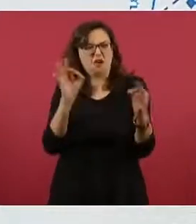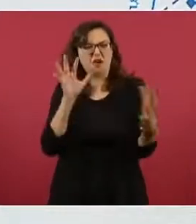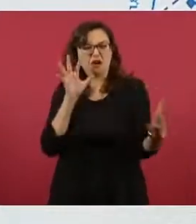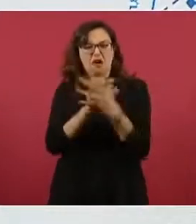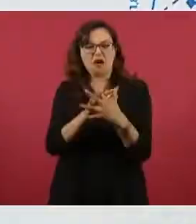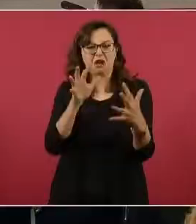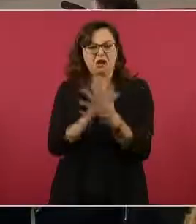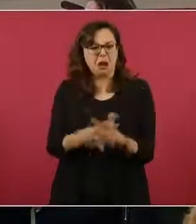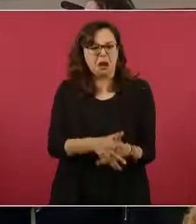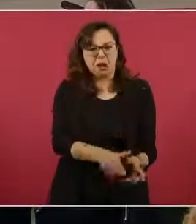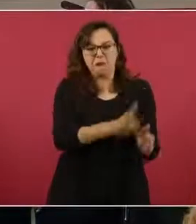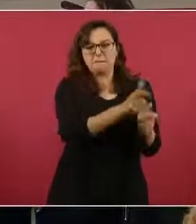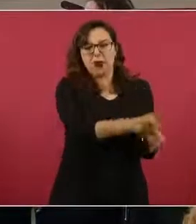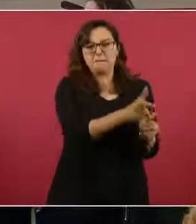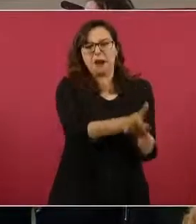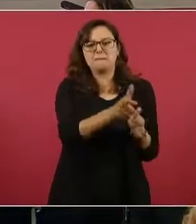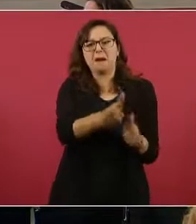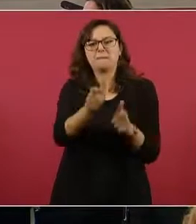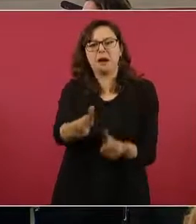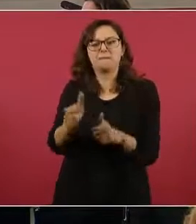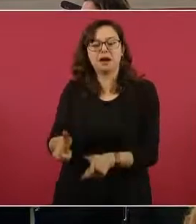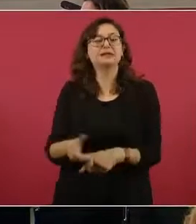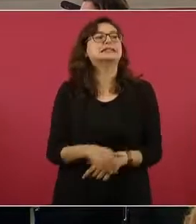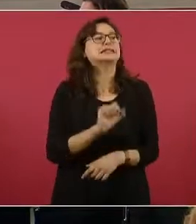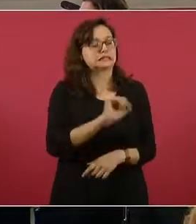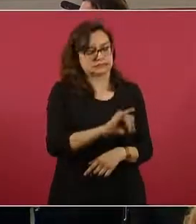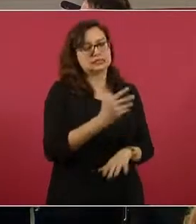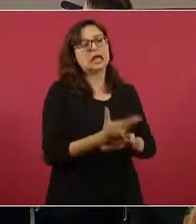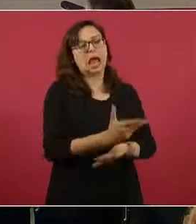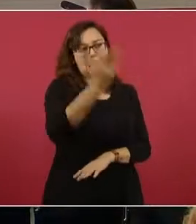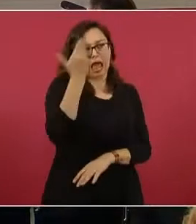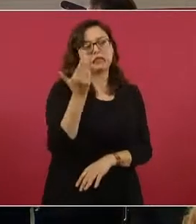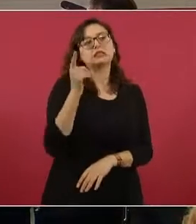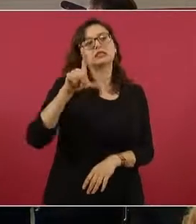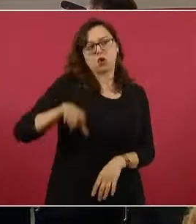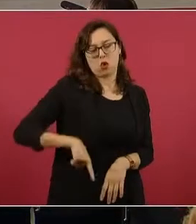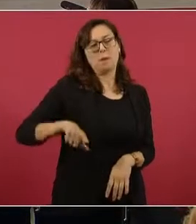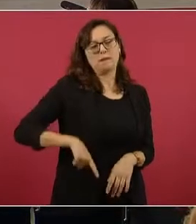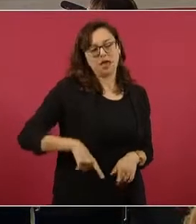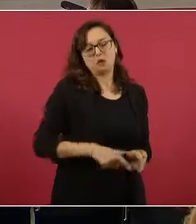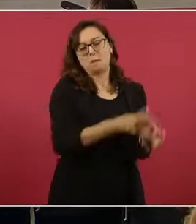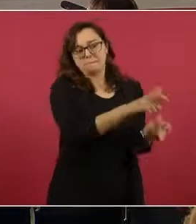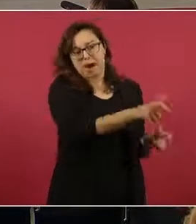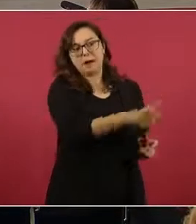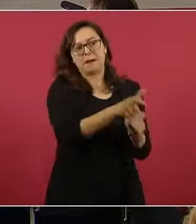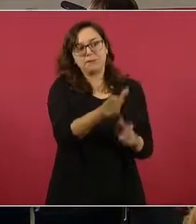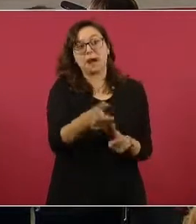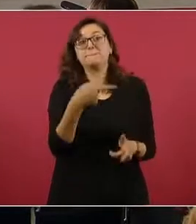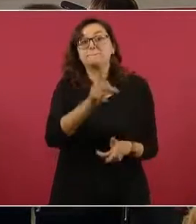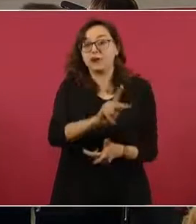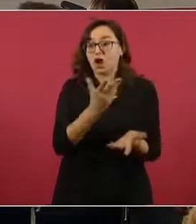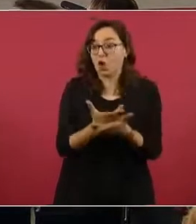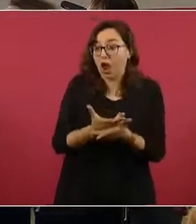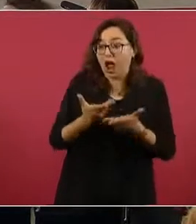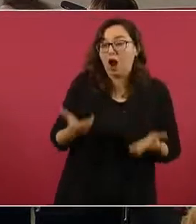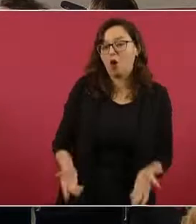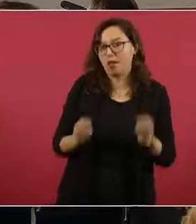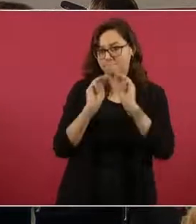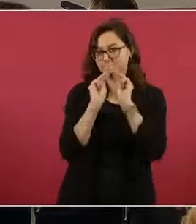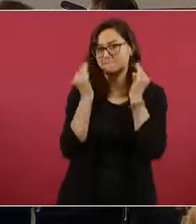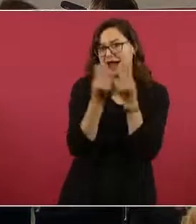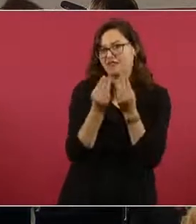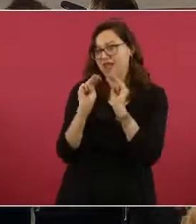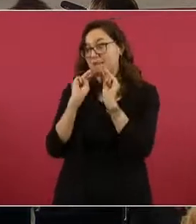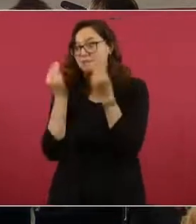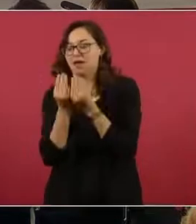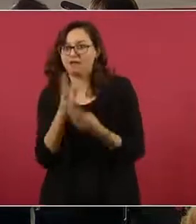¿Eran masacres a manos del Estado? Ahora lo que seguimos viendo son masacres por el enfrentamiento entre los grupos criminales, pero en medio está la sociedad, presidente. Sí,